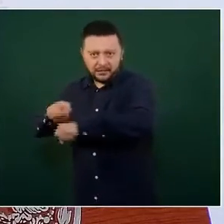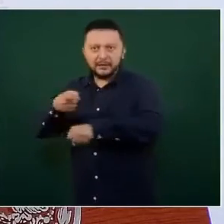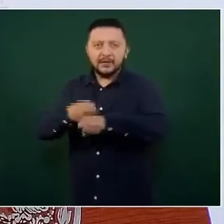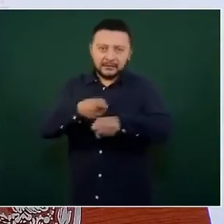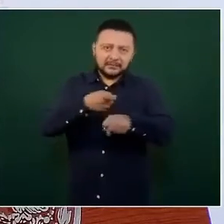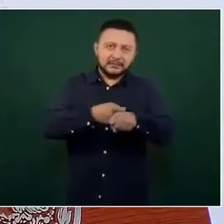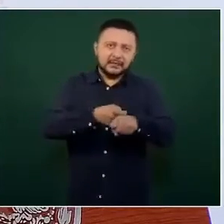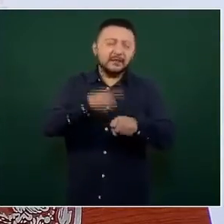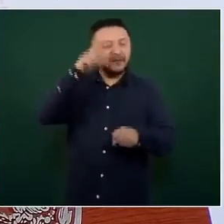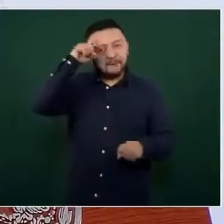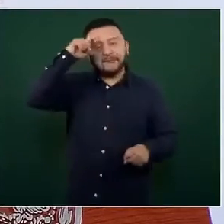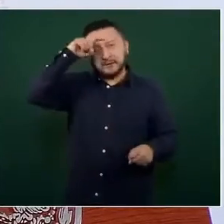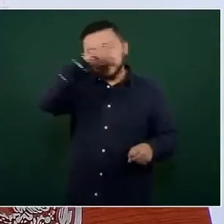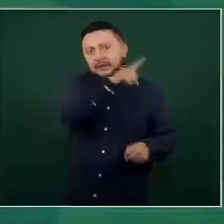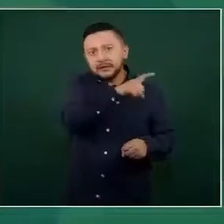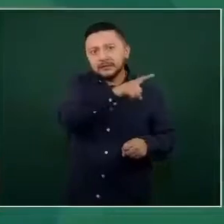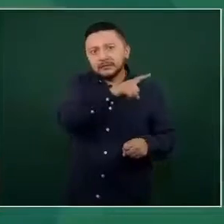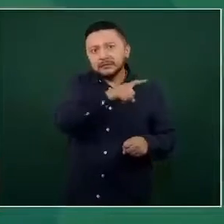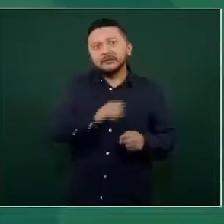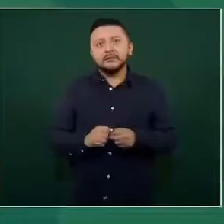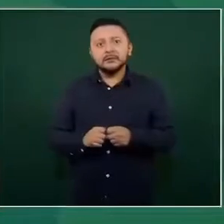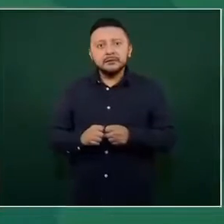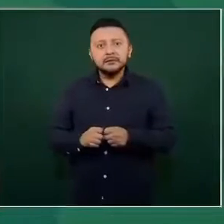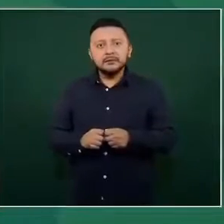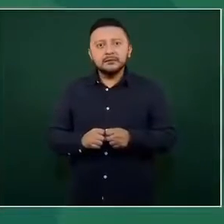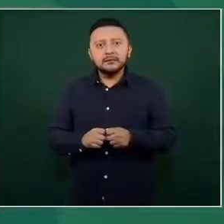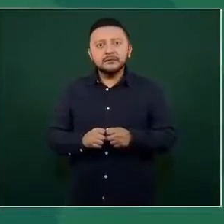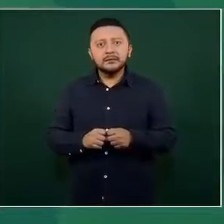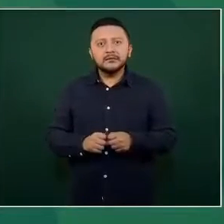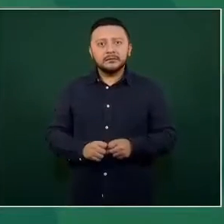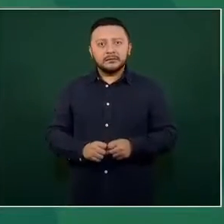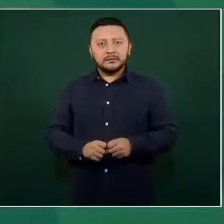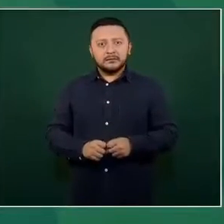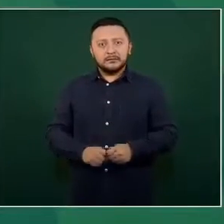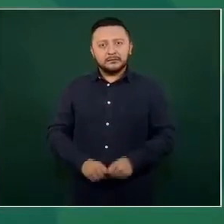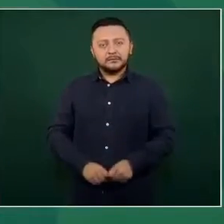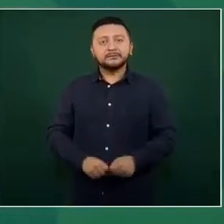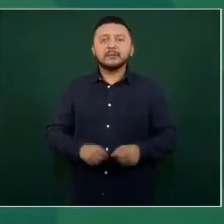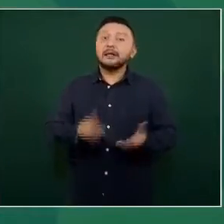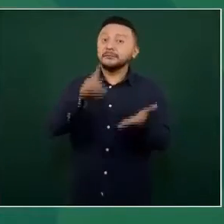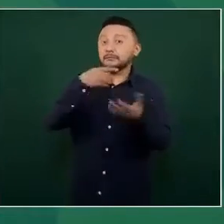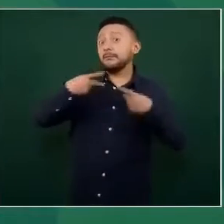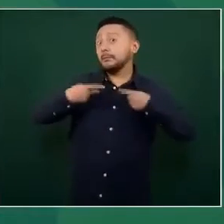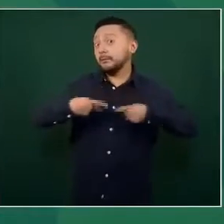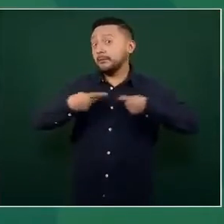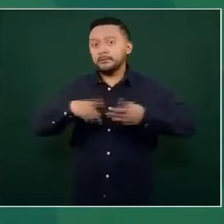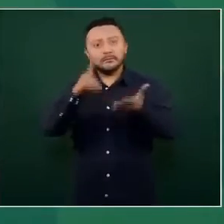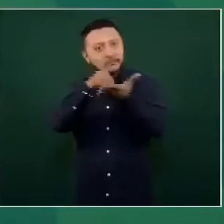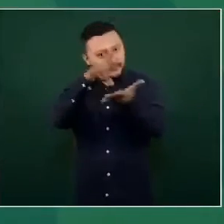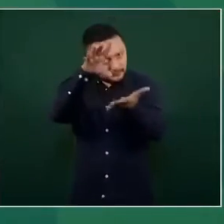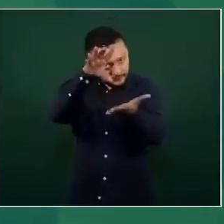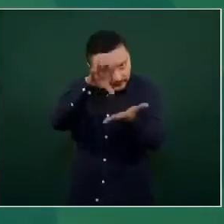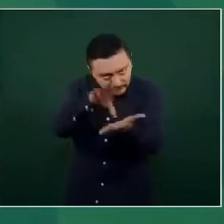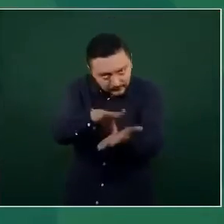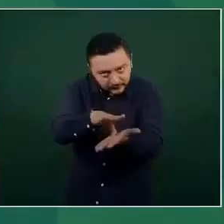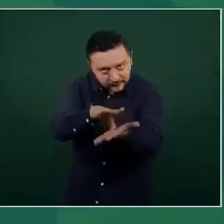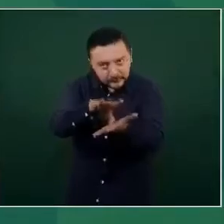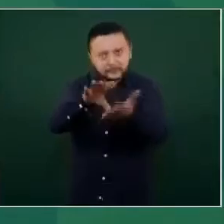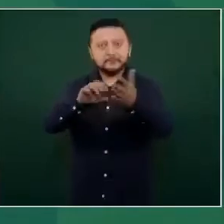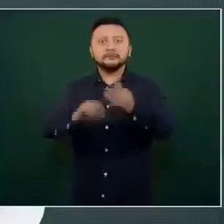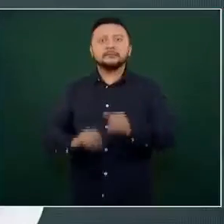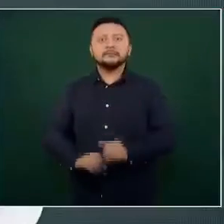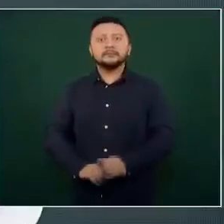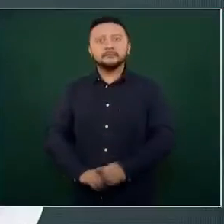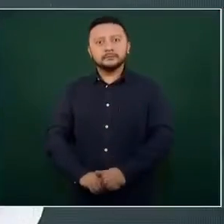los discapacitados o con capacidades diferentes,